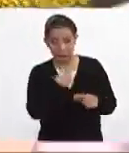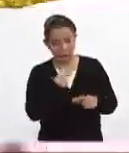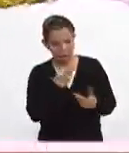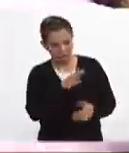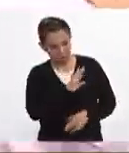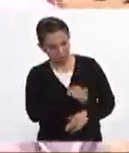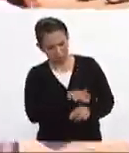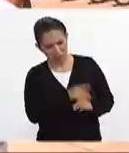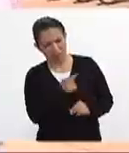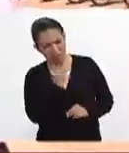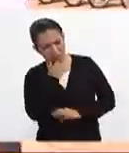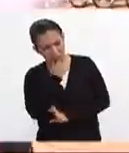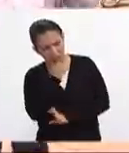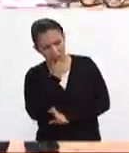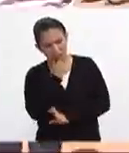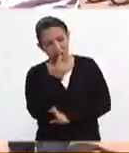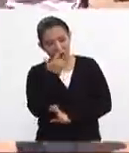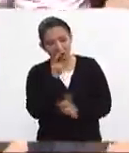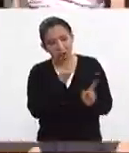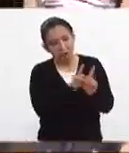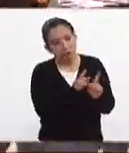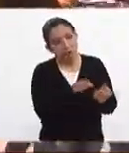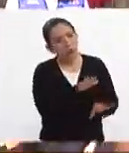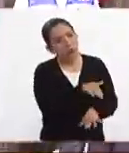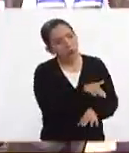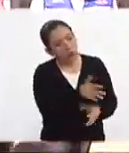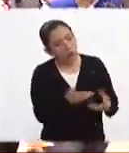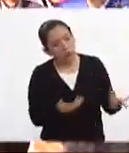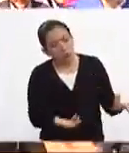sino acercarnos y ver si esta persona